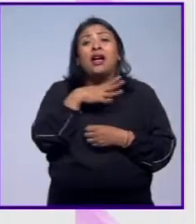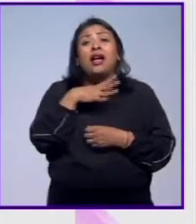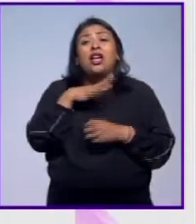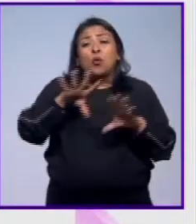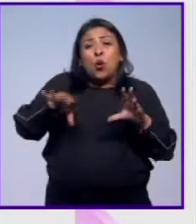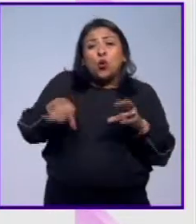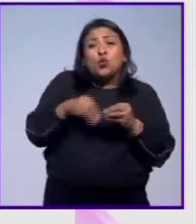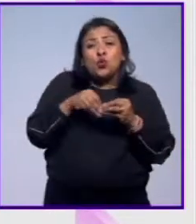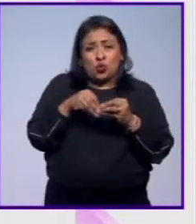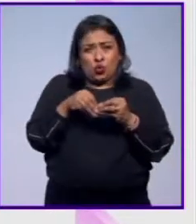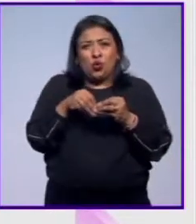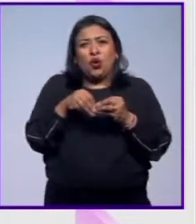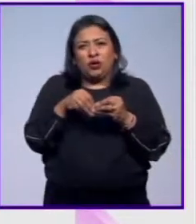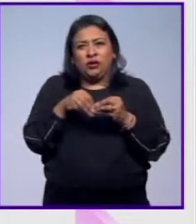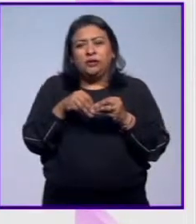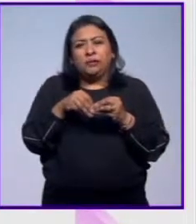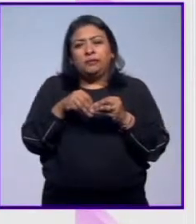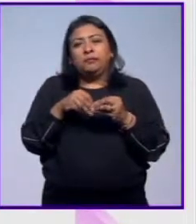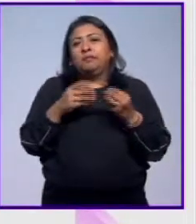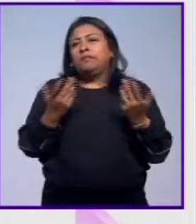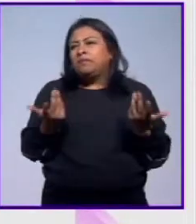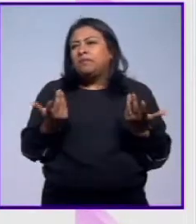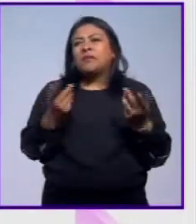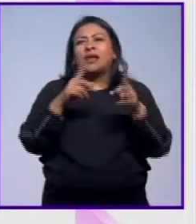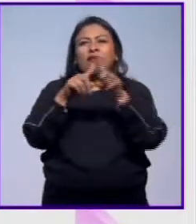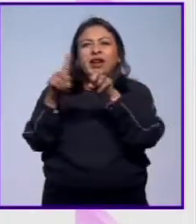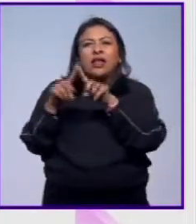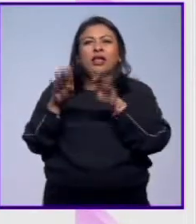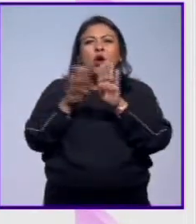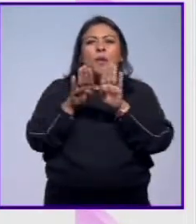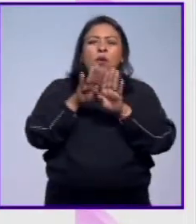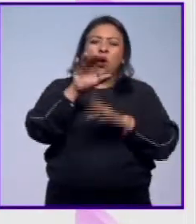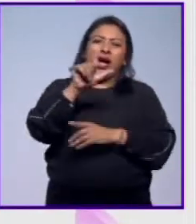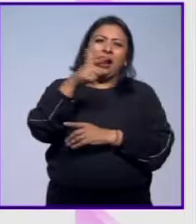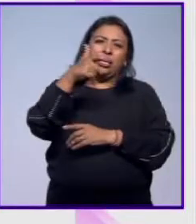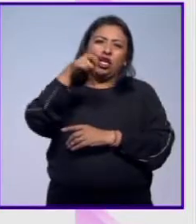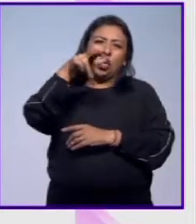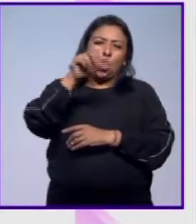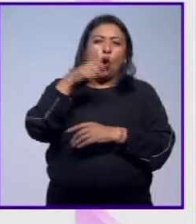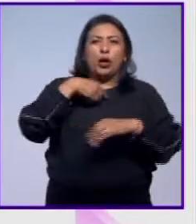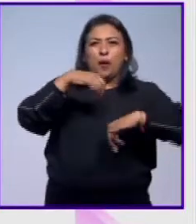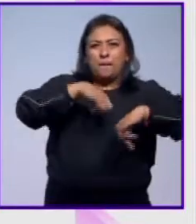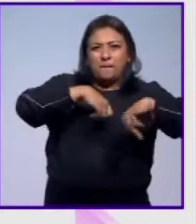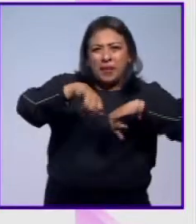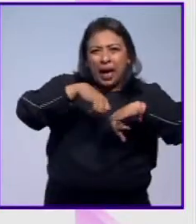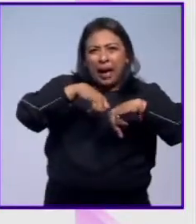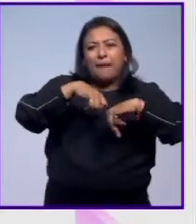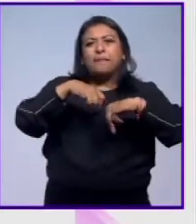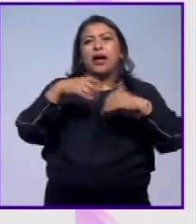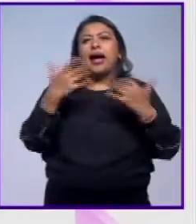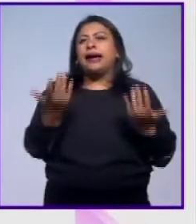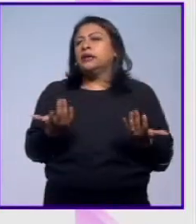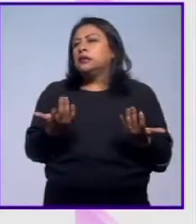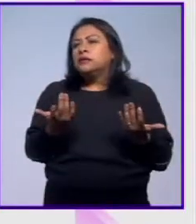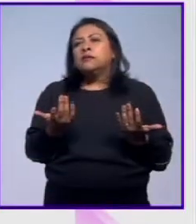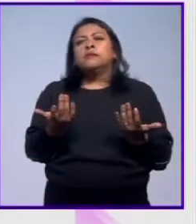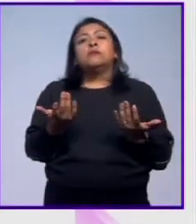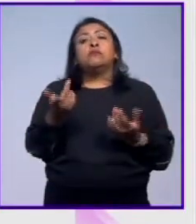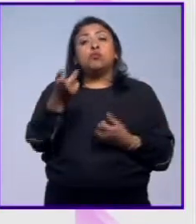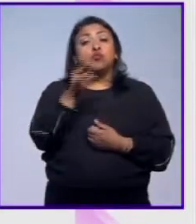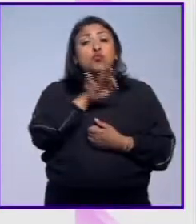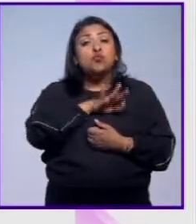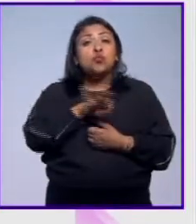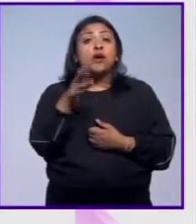De conjuntos arqueológicos, de mapas, por ejemplo, que ha sido